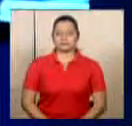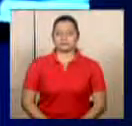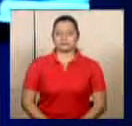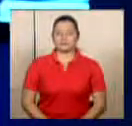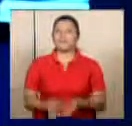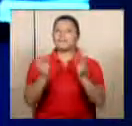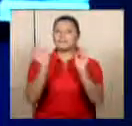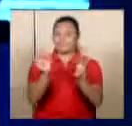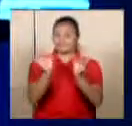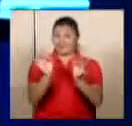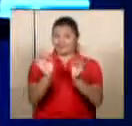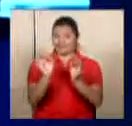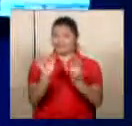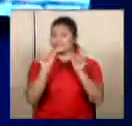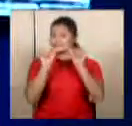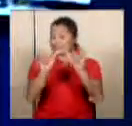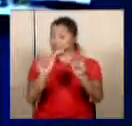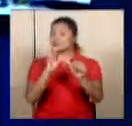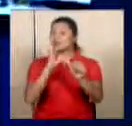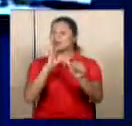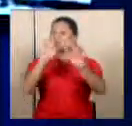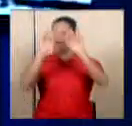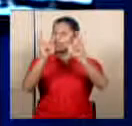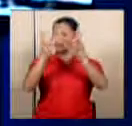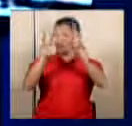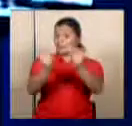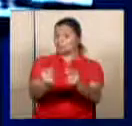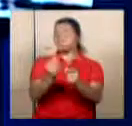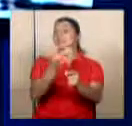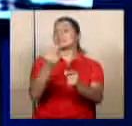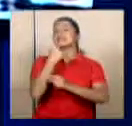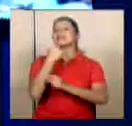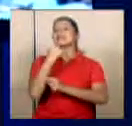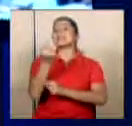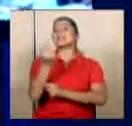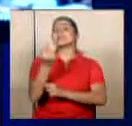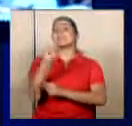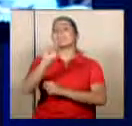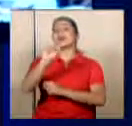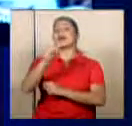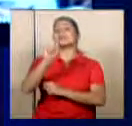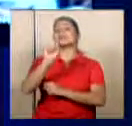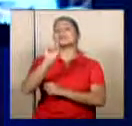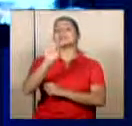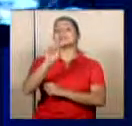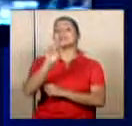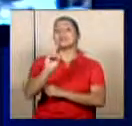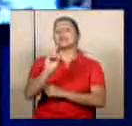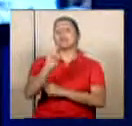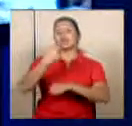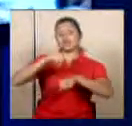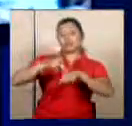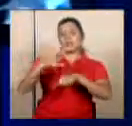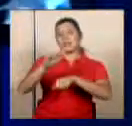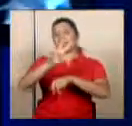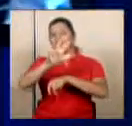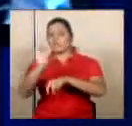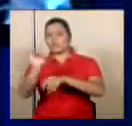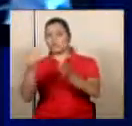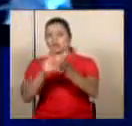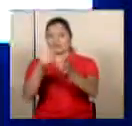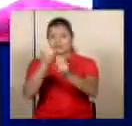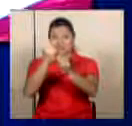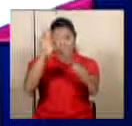Bien, y siempre hablando en temas de presupuesto, según el Magisterio Nacional cerca de 38 mil trabajadores del sector de educación